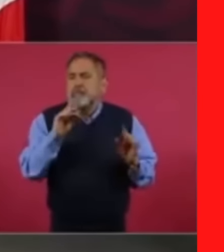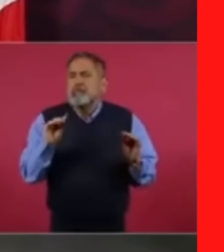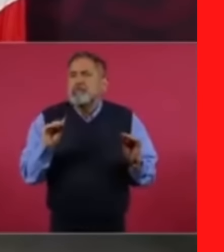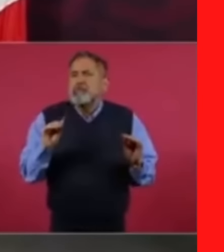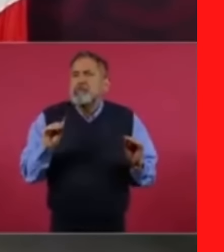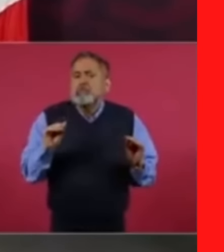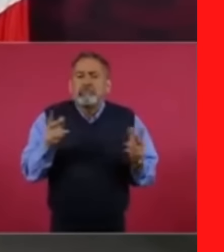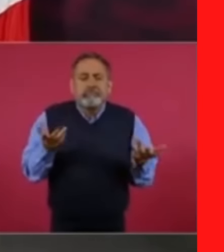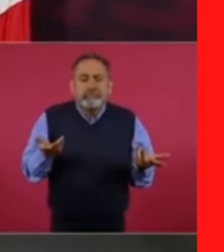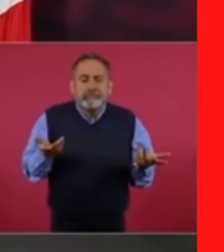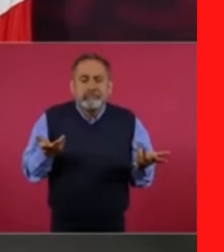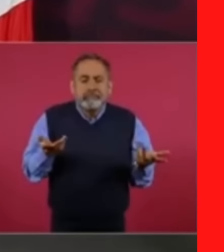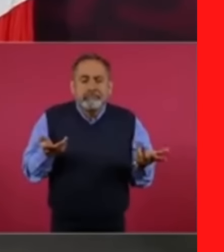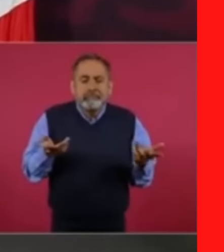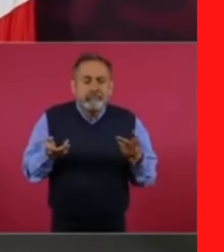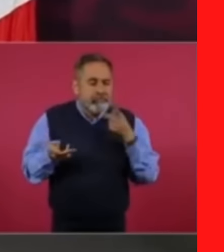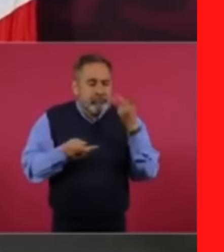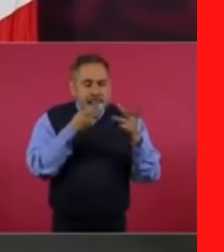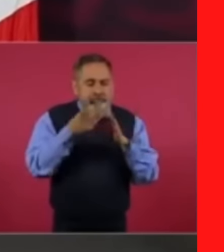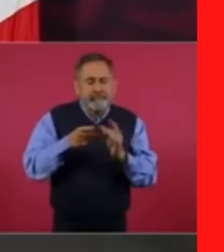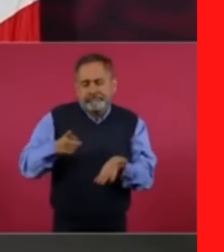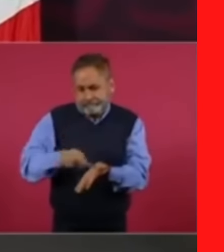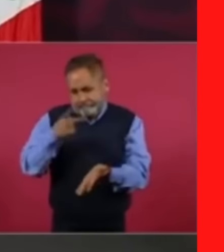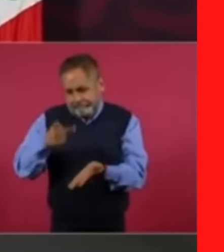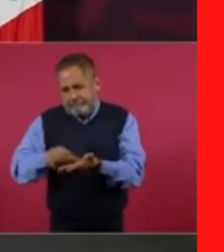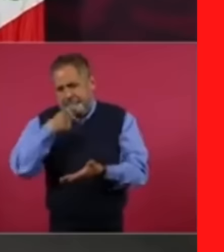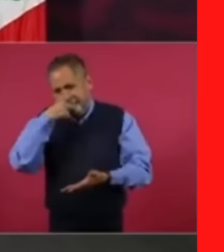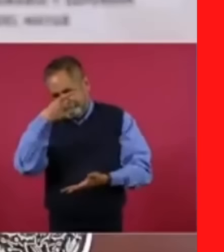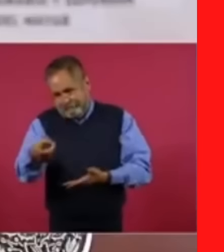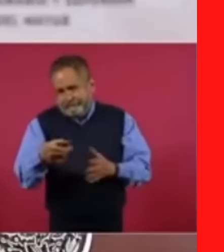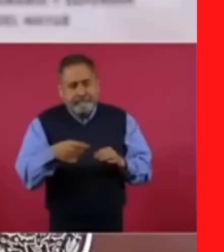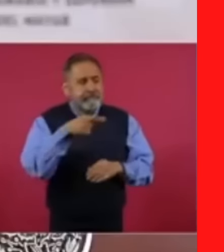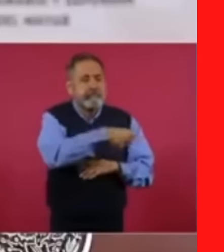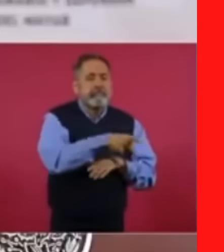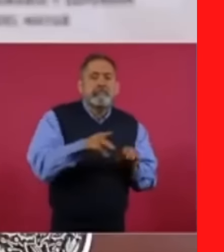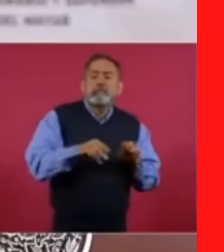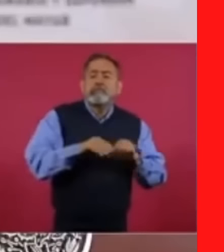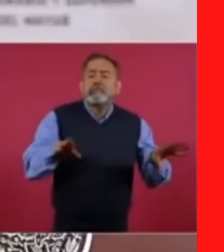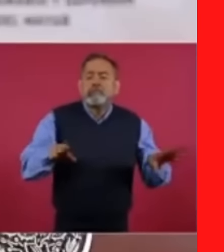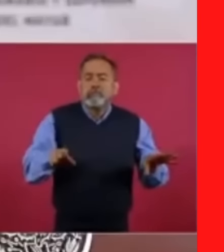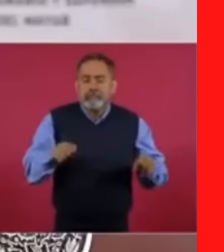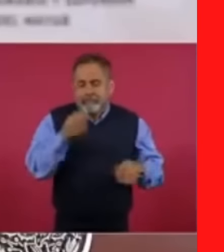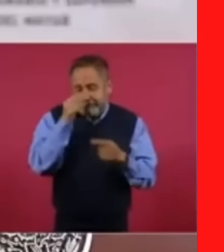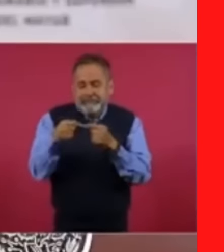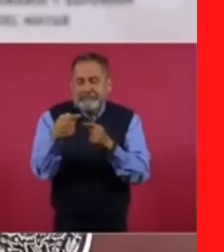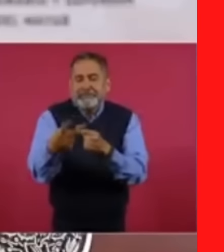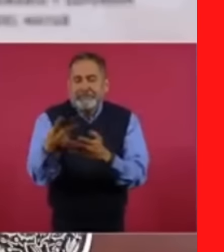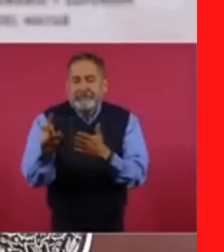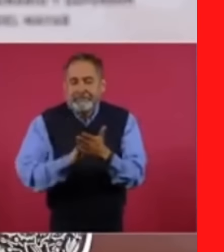lo voy a dejar de decir. Bueno, ya en dos meses.